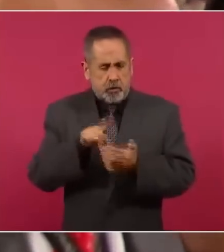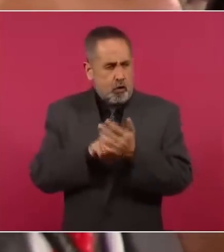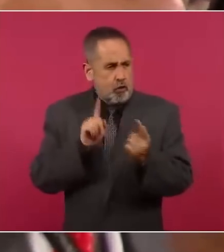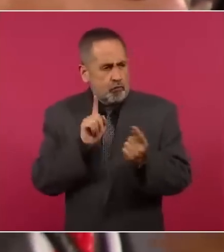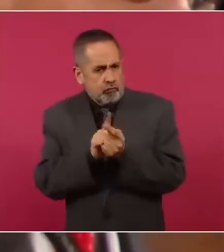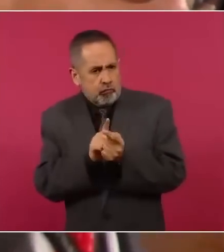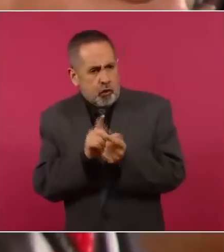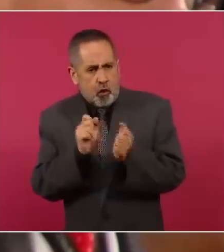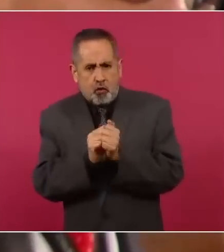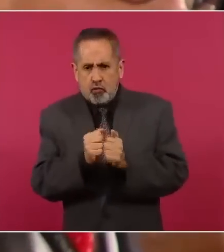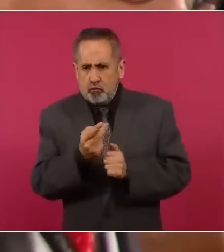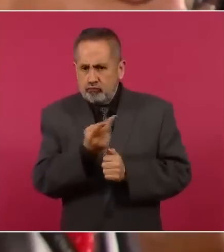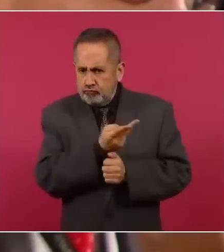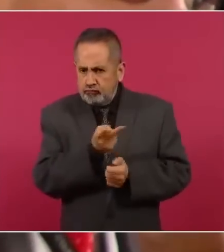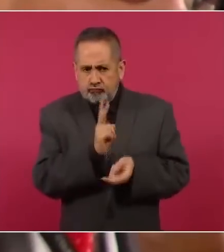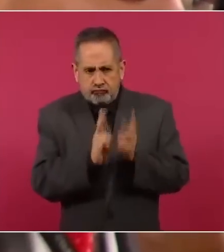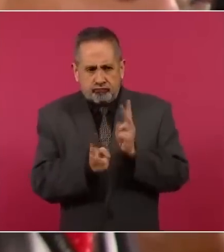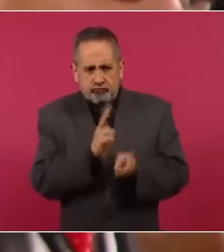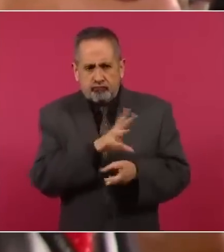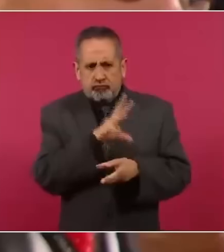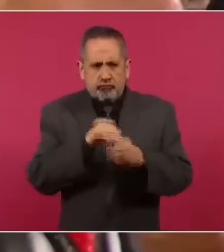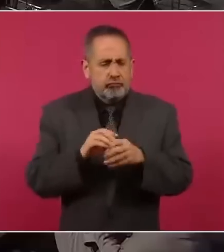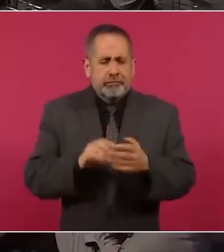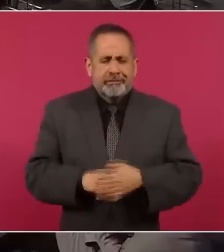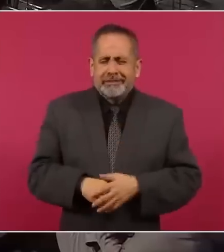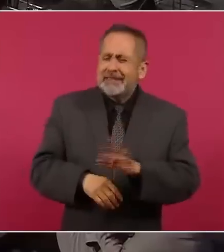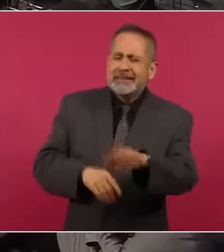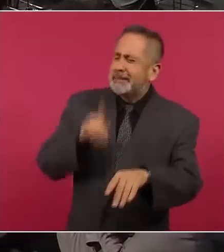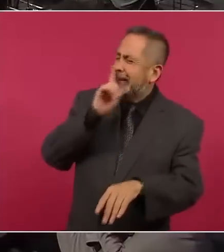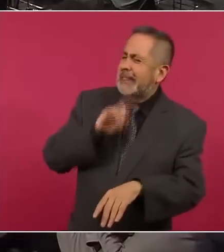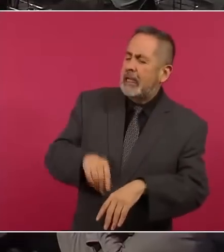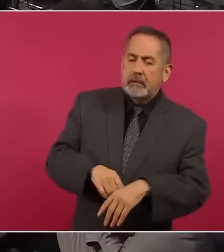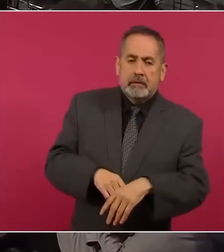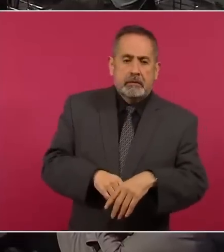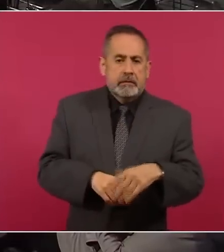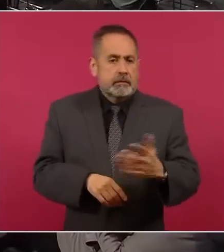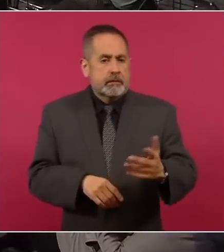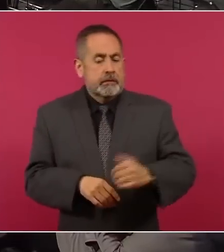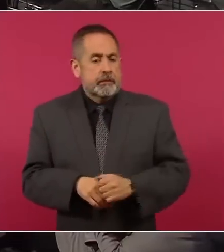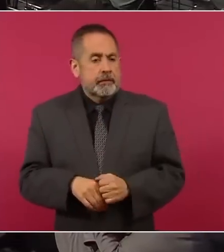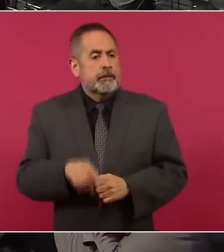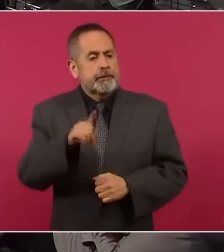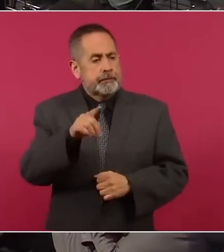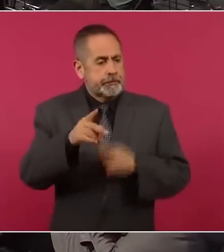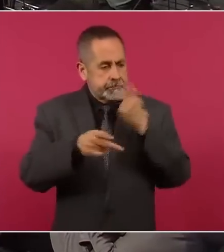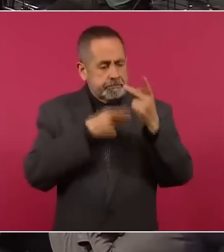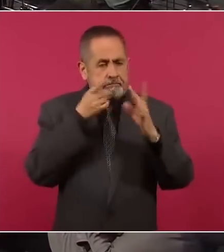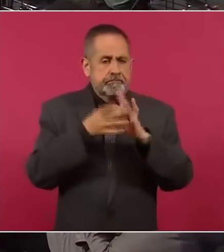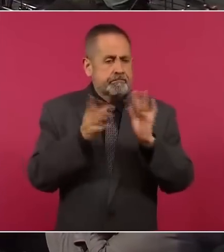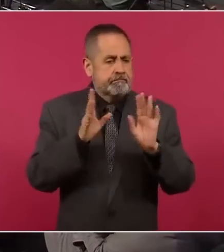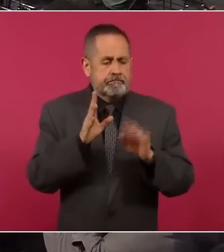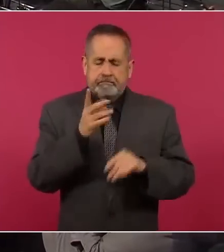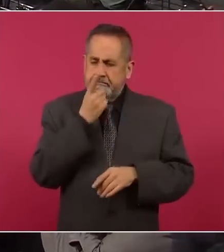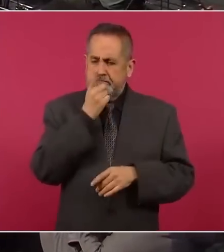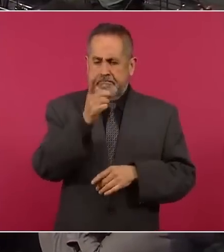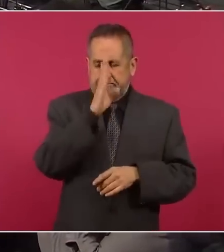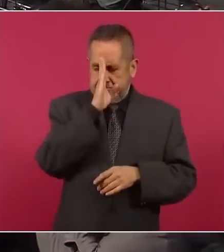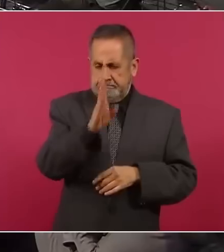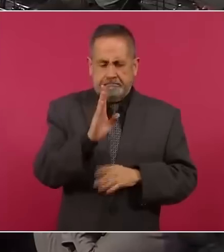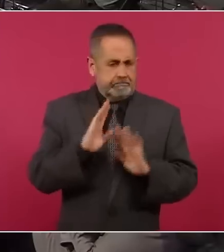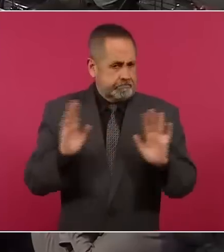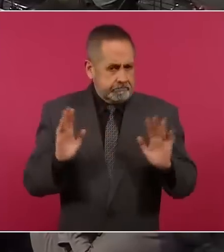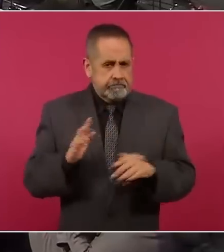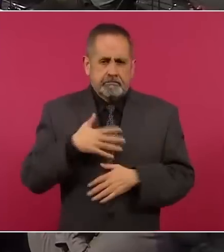ha reunido con ella, si ha hablado. Es mentira. Y aunque usted ya ha manifestado su postura al respecto de este caso,